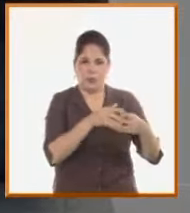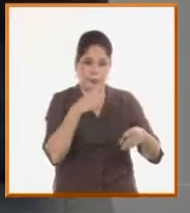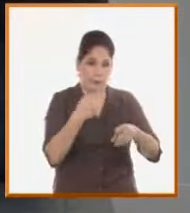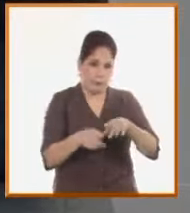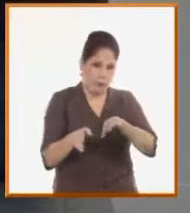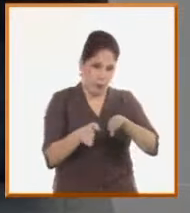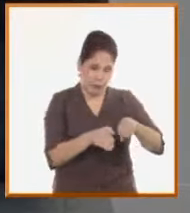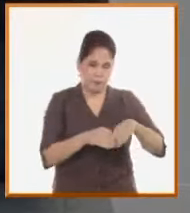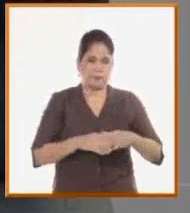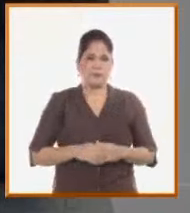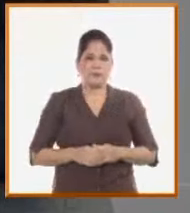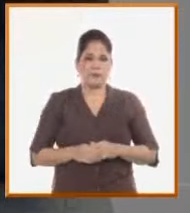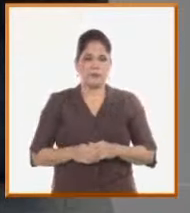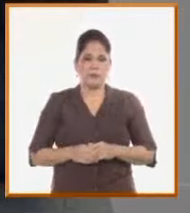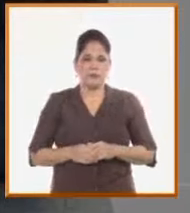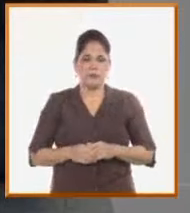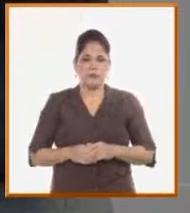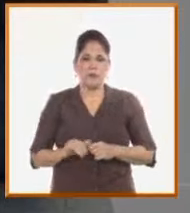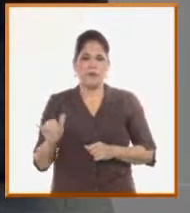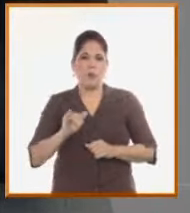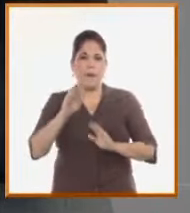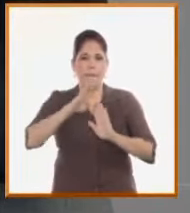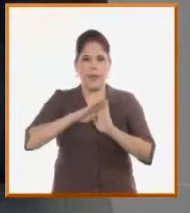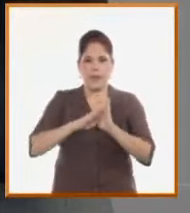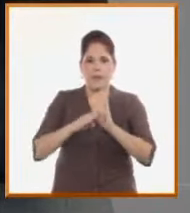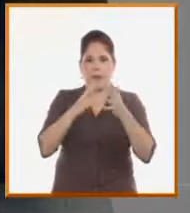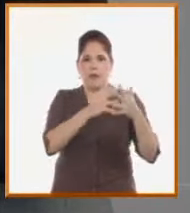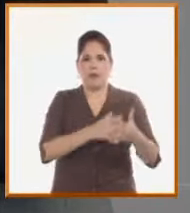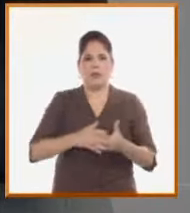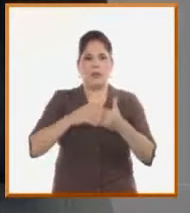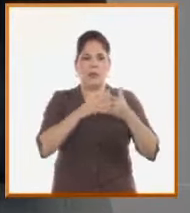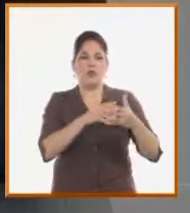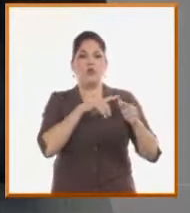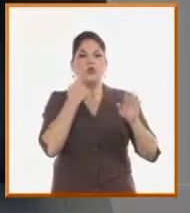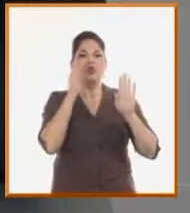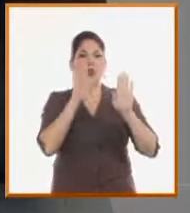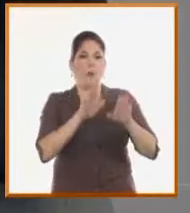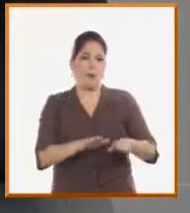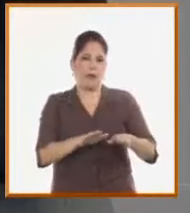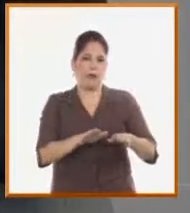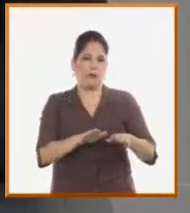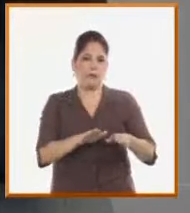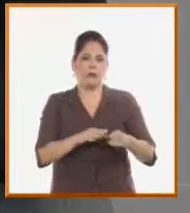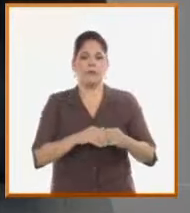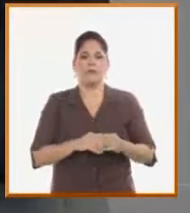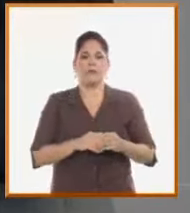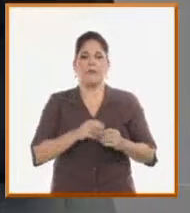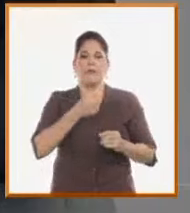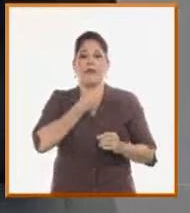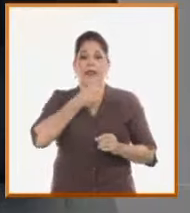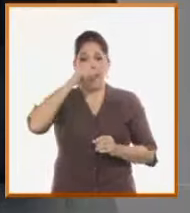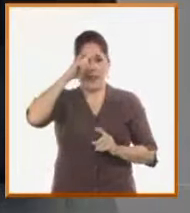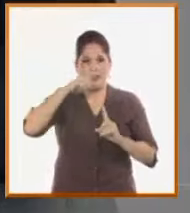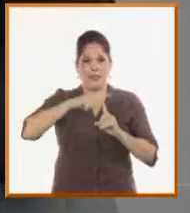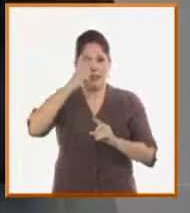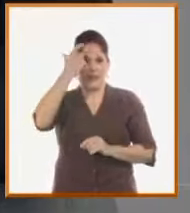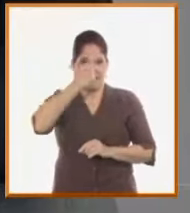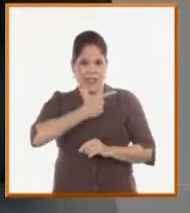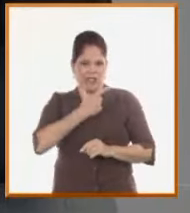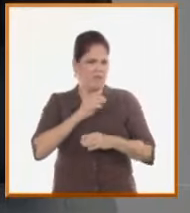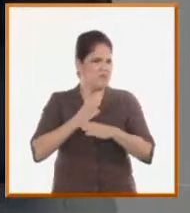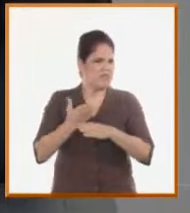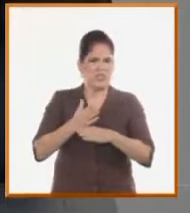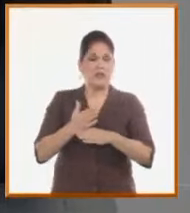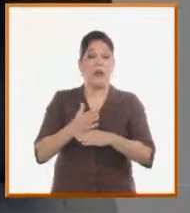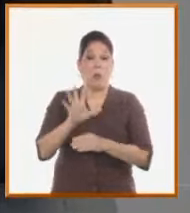vencer la medida de los Estados Unidos de suspender el ESTA. ¿Qué cosa es el ESTA? Bueno, hay más de 40 países